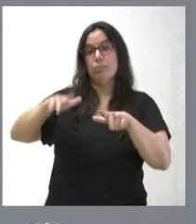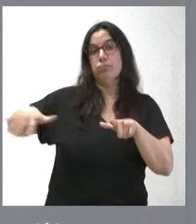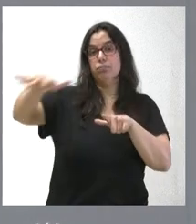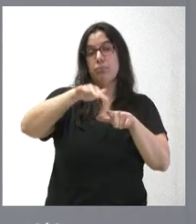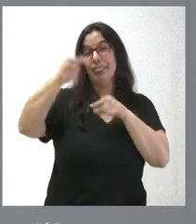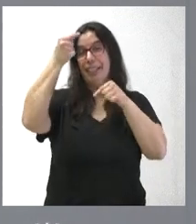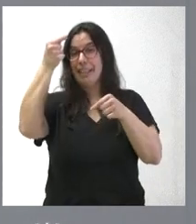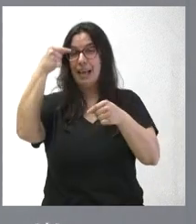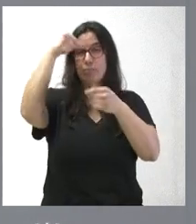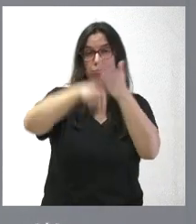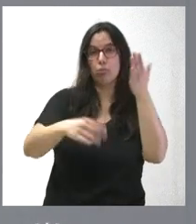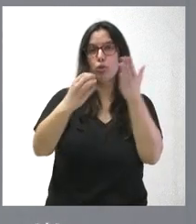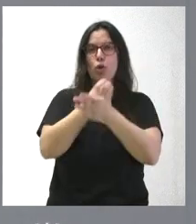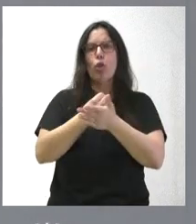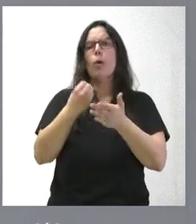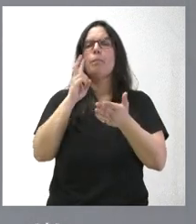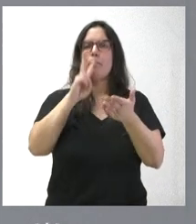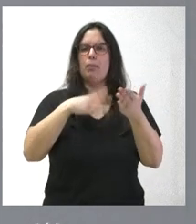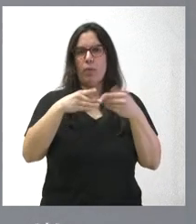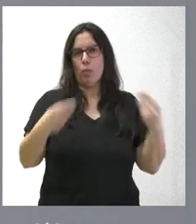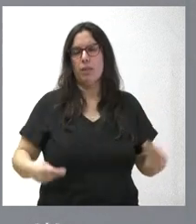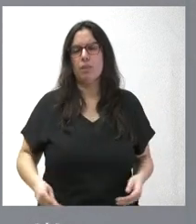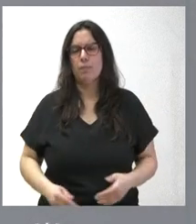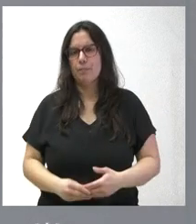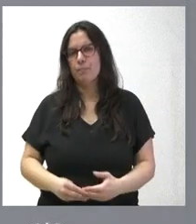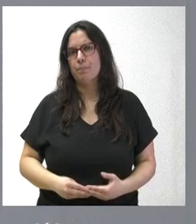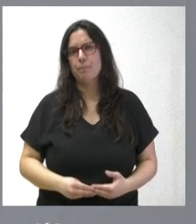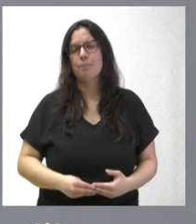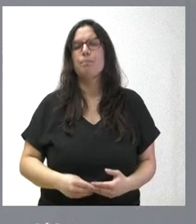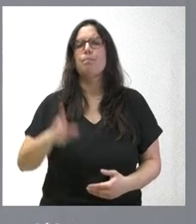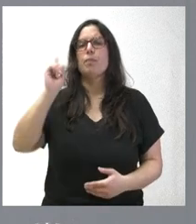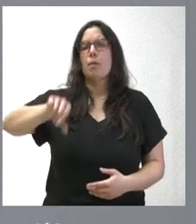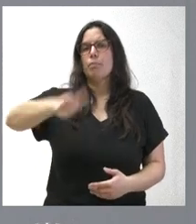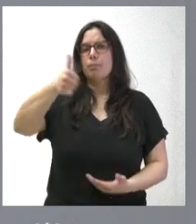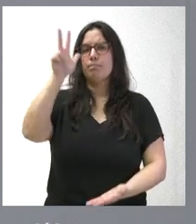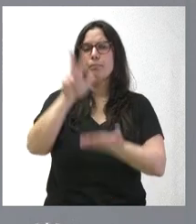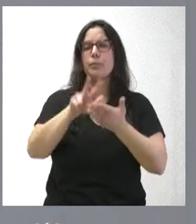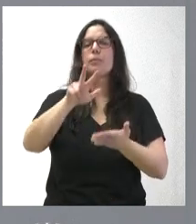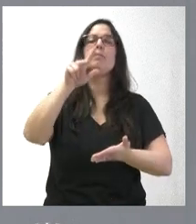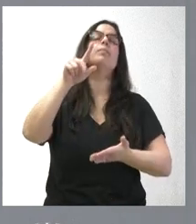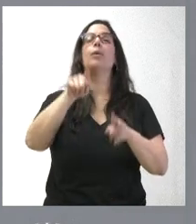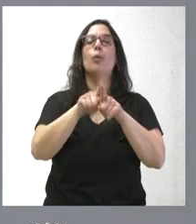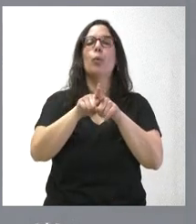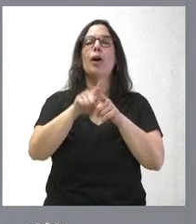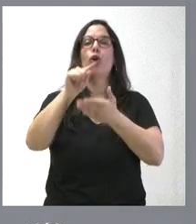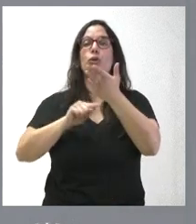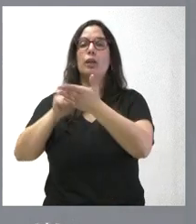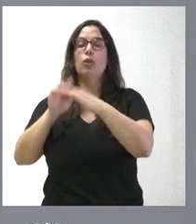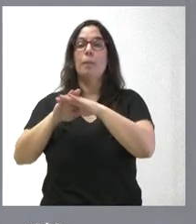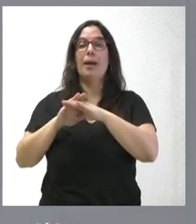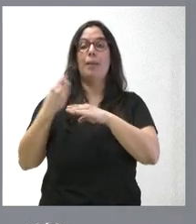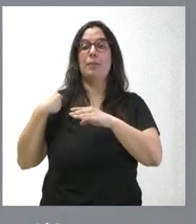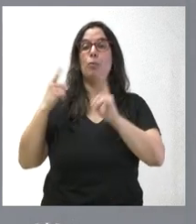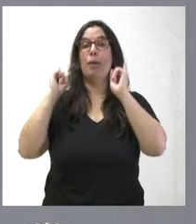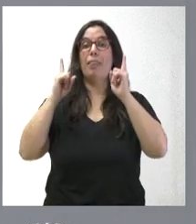detalle de su ubicación lo tienen ustedes en la documentación. Se aprueba la contratación de los tratamientos elbícolas preventivos de incendios forestales